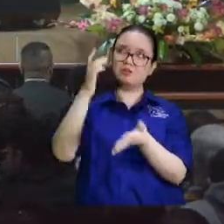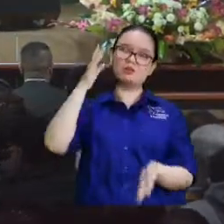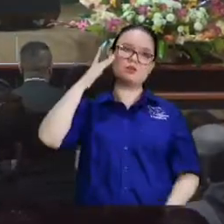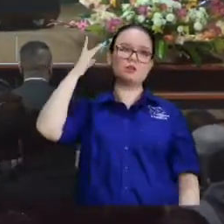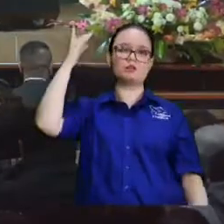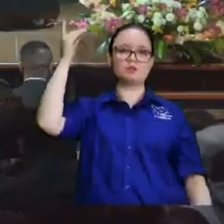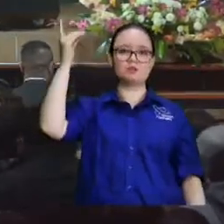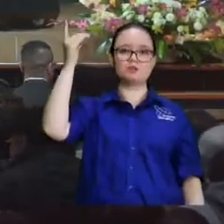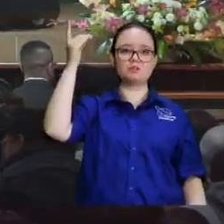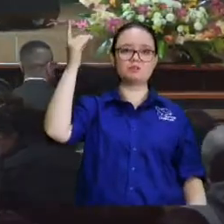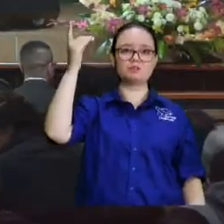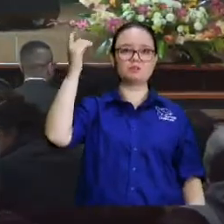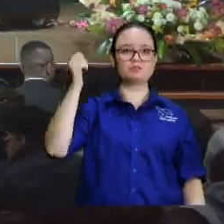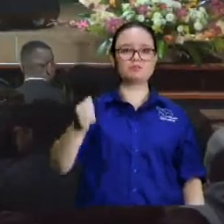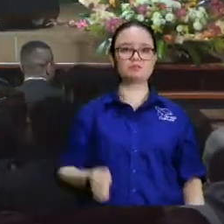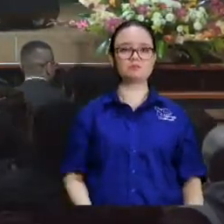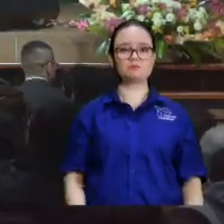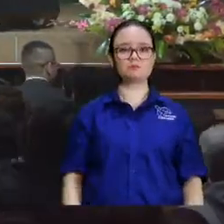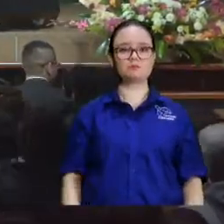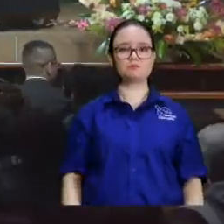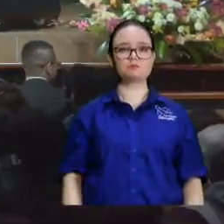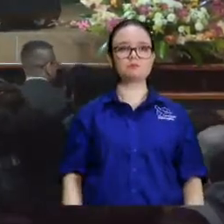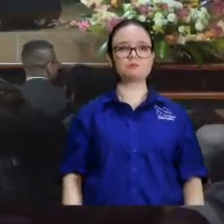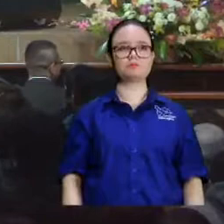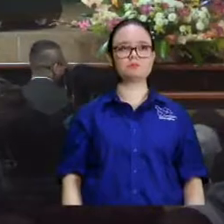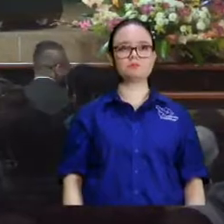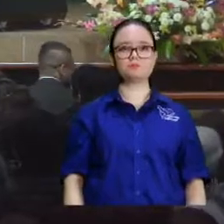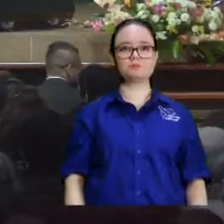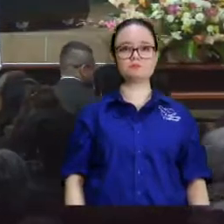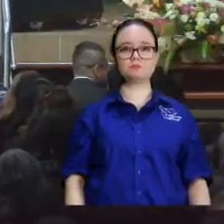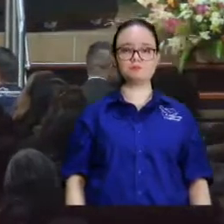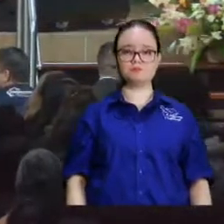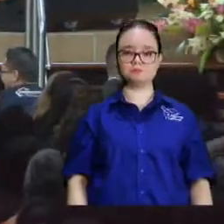este?